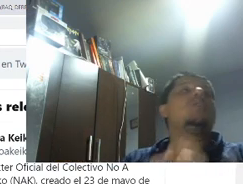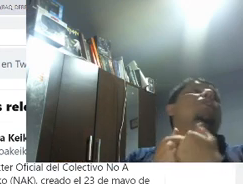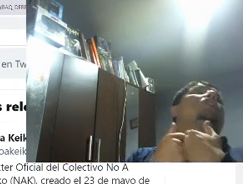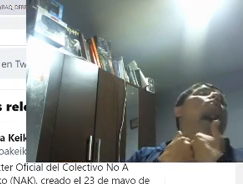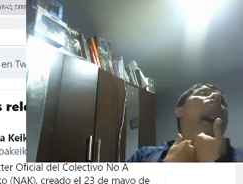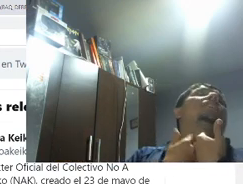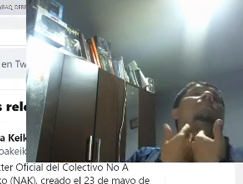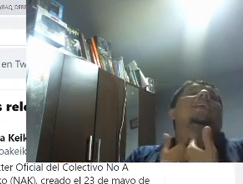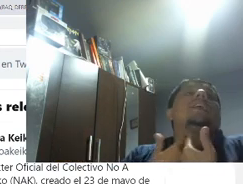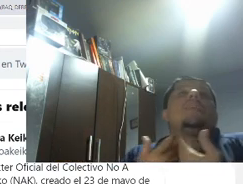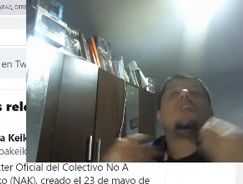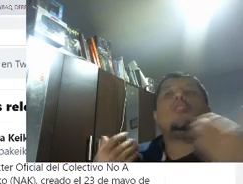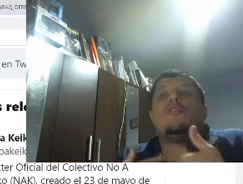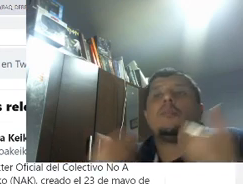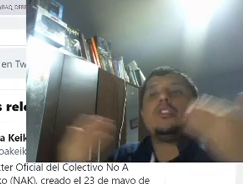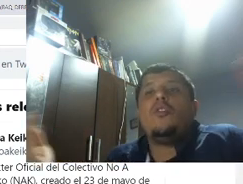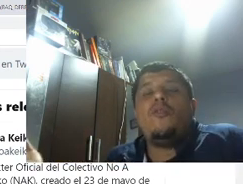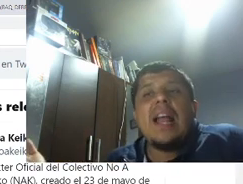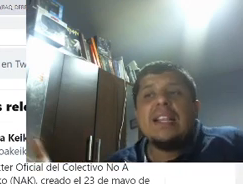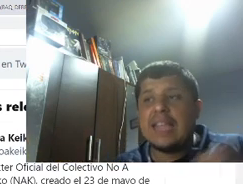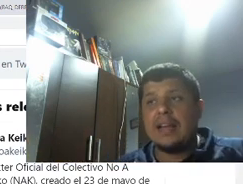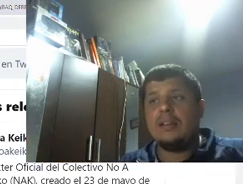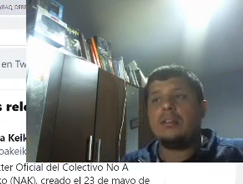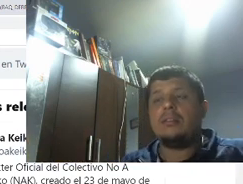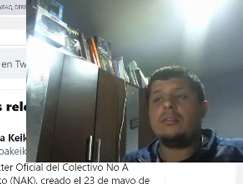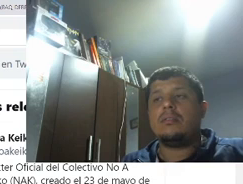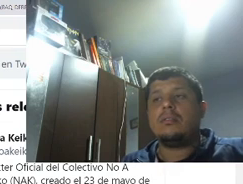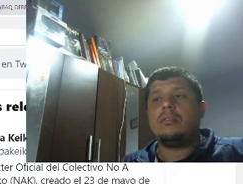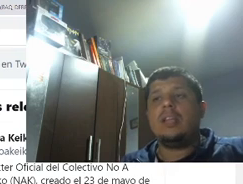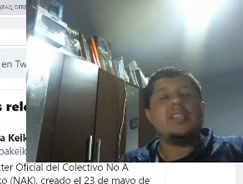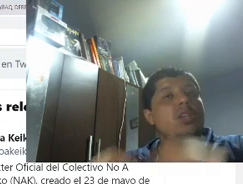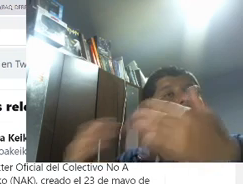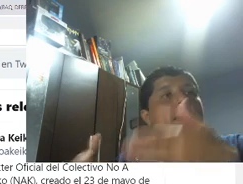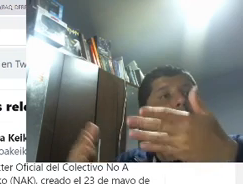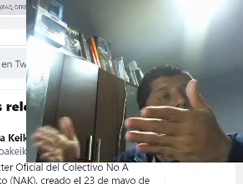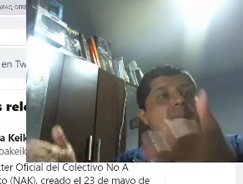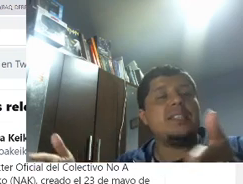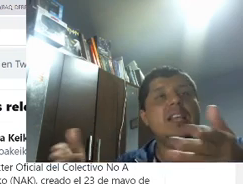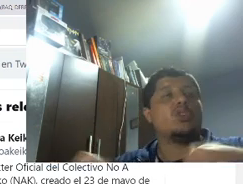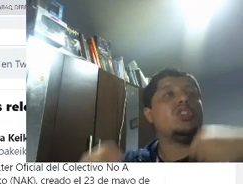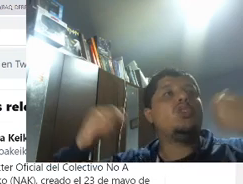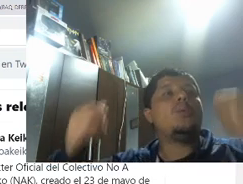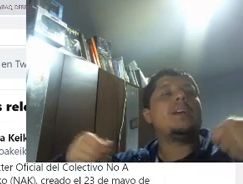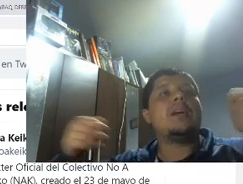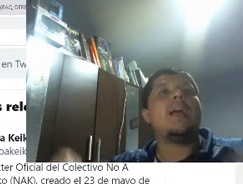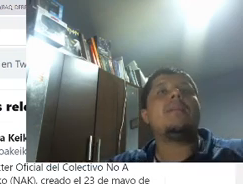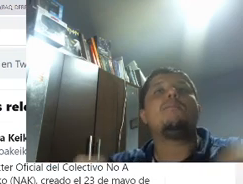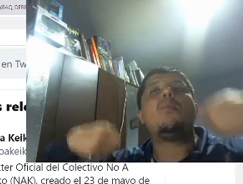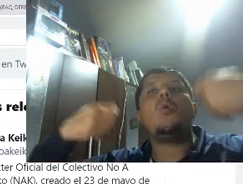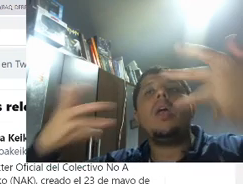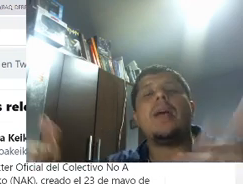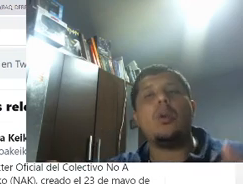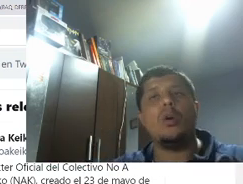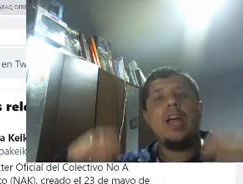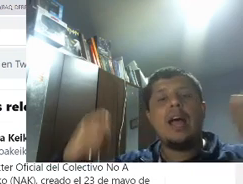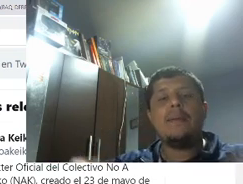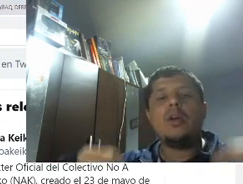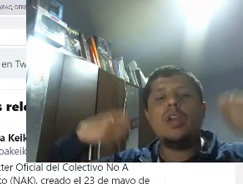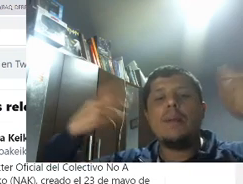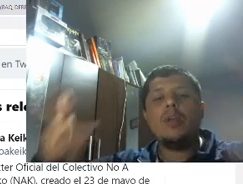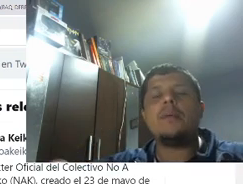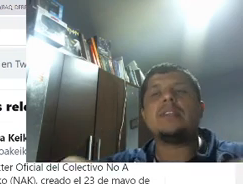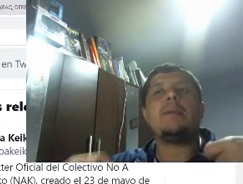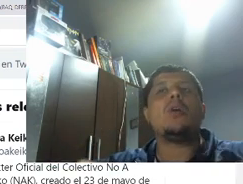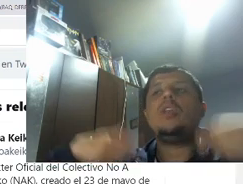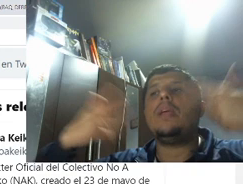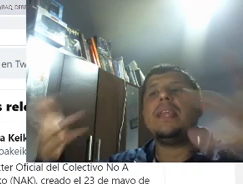Pero no por ello voy a aceptar que me den una información falsa. Y el señor Cavero debe decir eso. Si tú vas a hablar, pruébalo. Habla